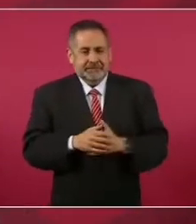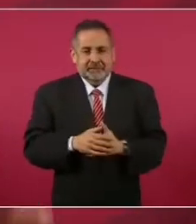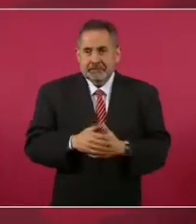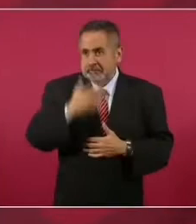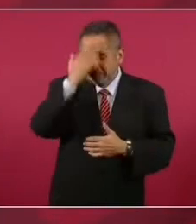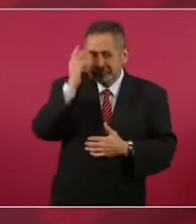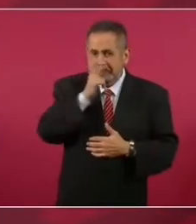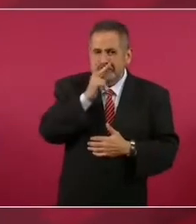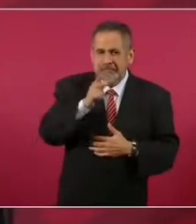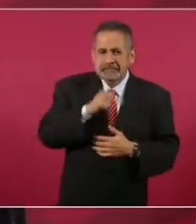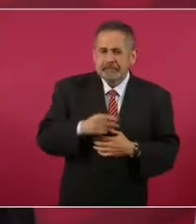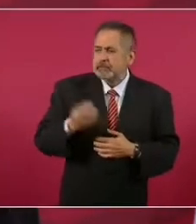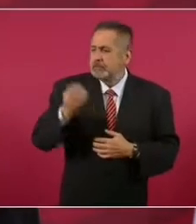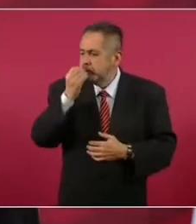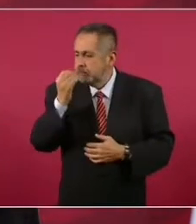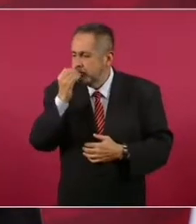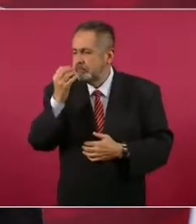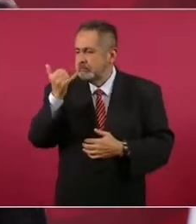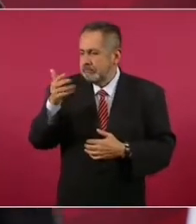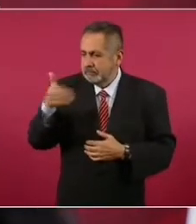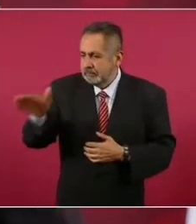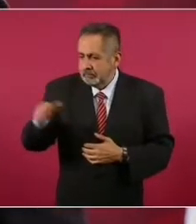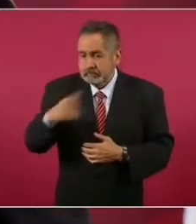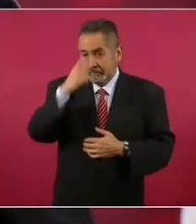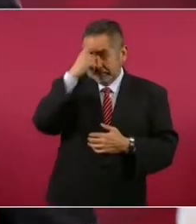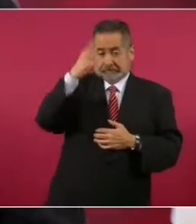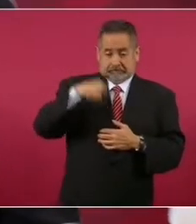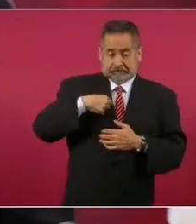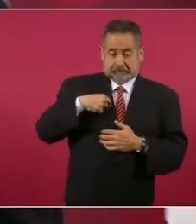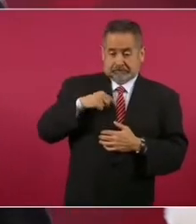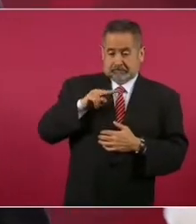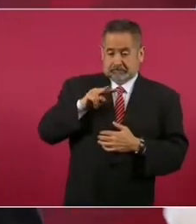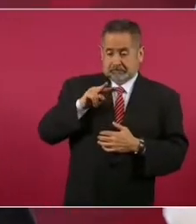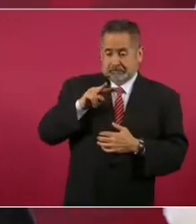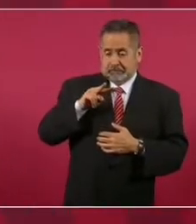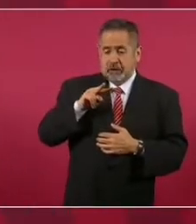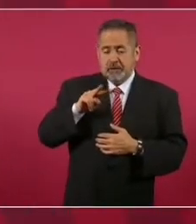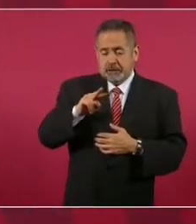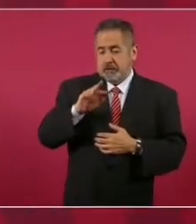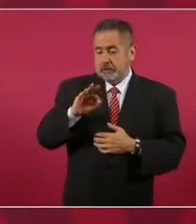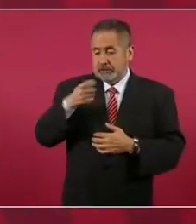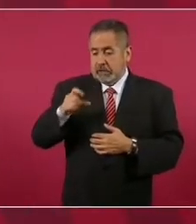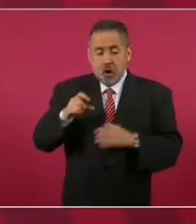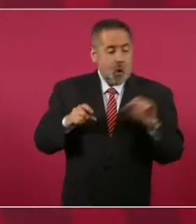Yo no sé si la frase comes y te vas es de Fox o se la sopló Castañeda.